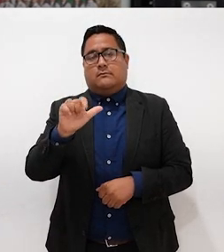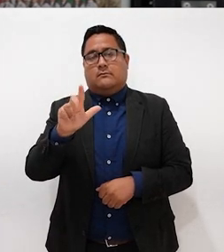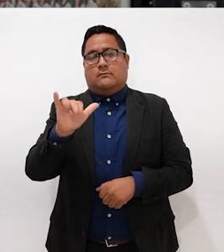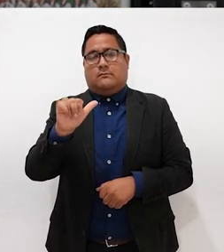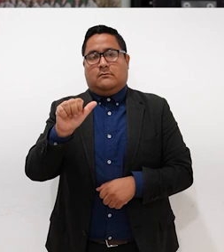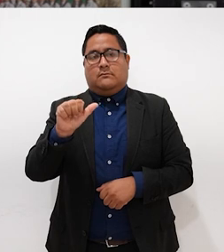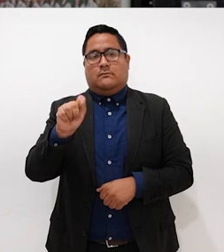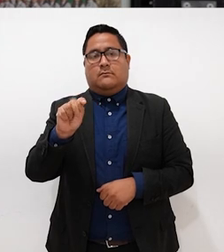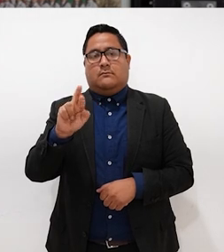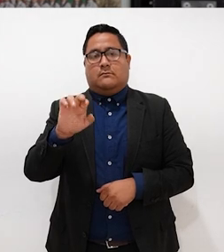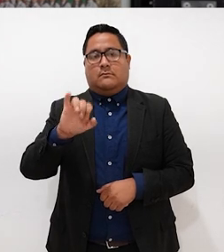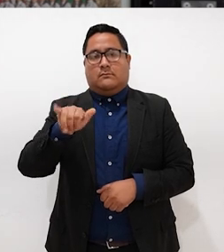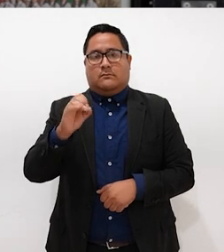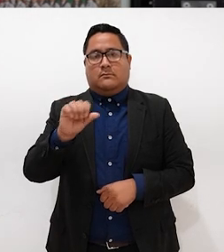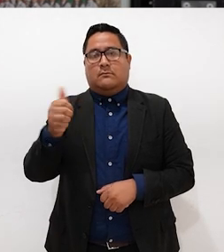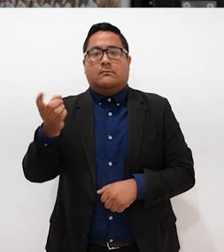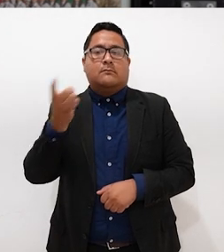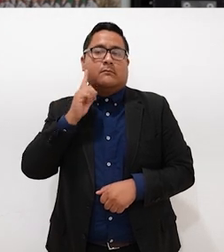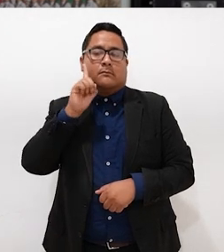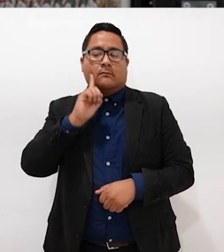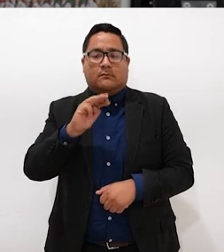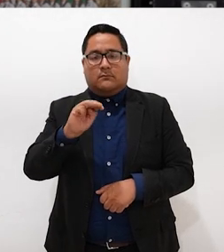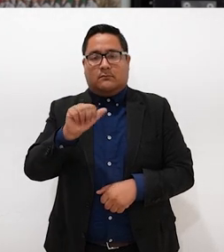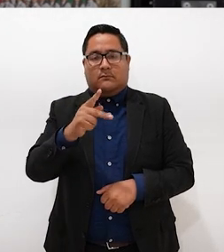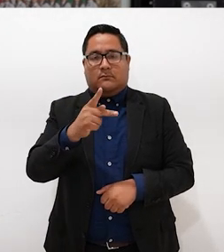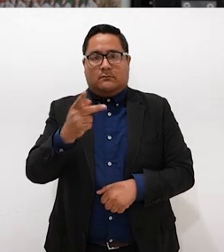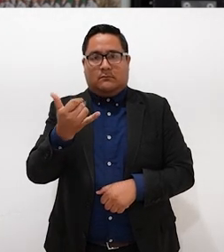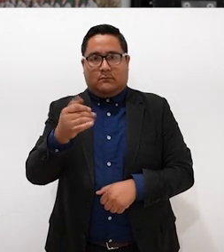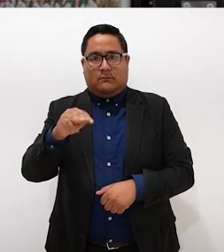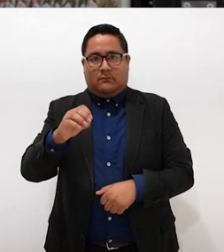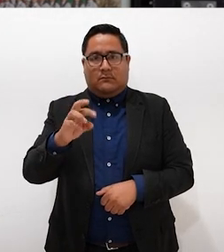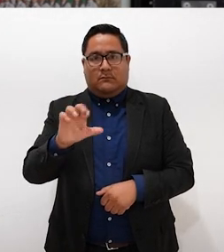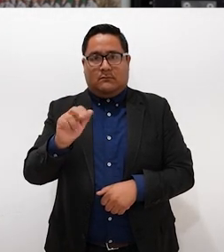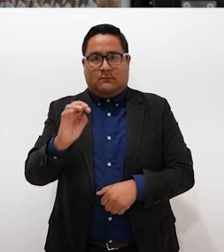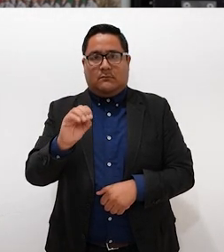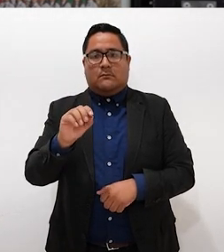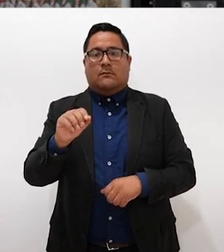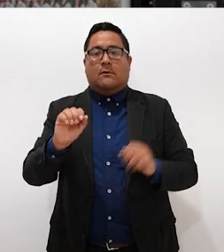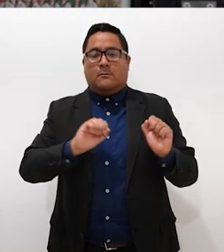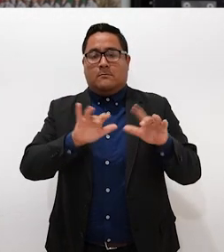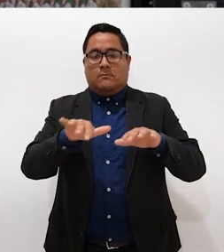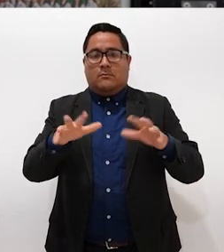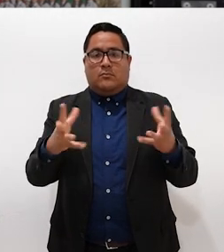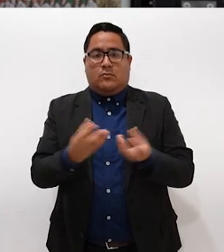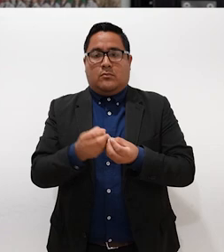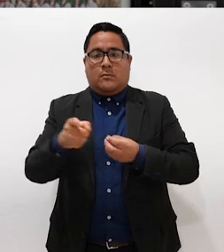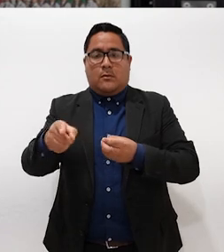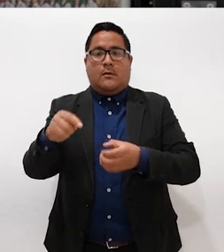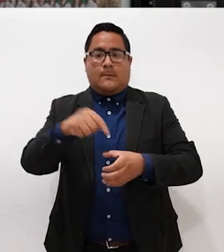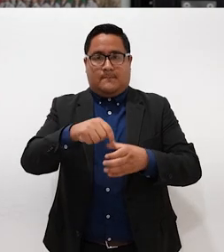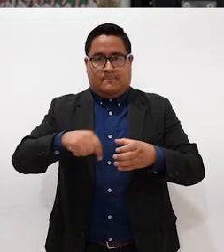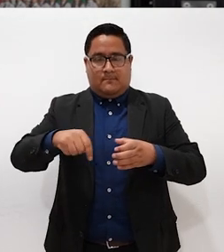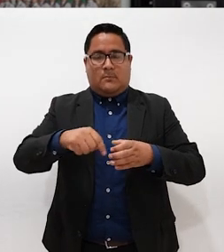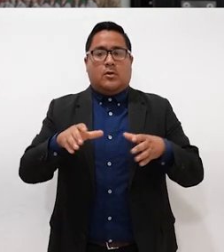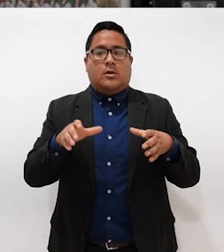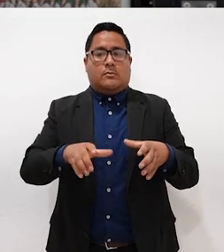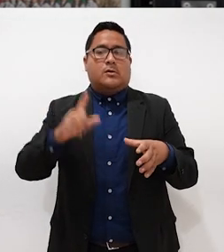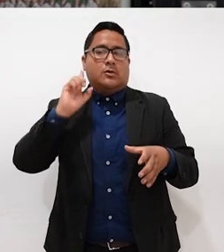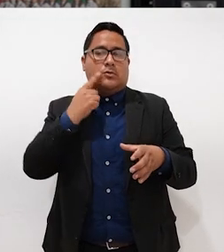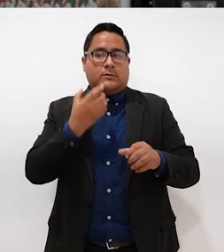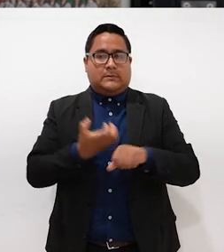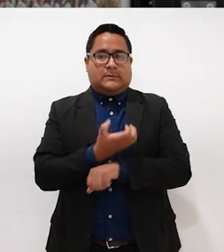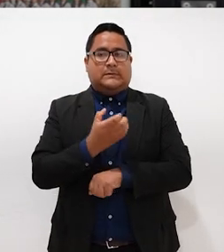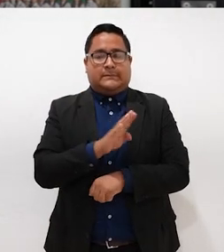María Luisa Trejo y la diputada María Guadalupe Moreno Higuera se reunieron con integrantes de la comunidad sorda